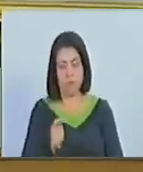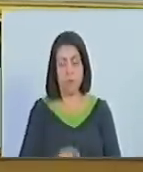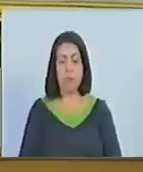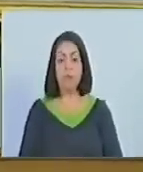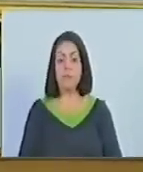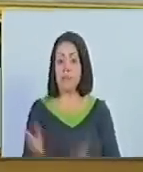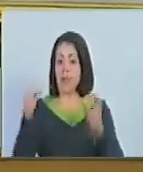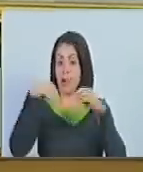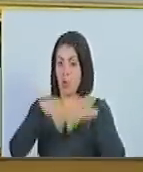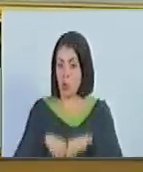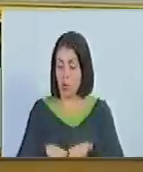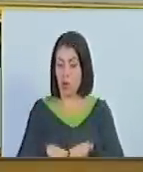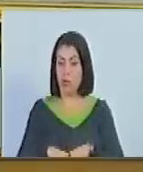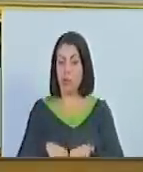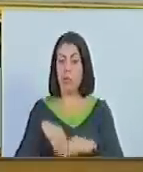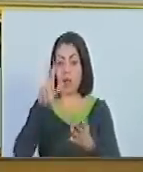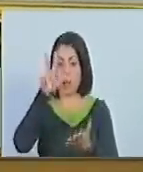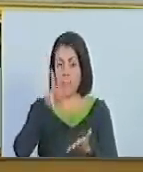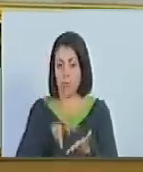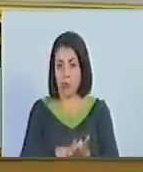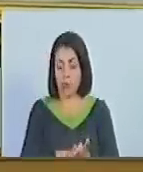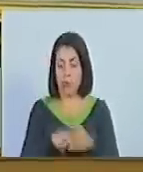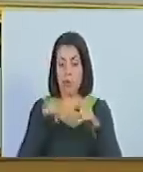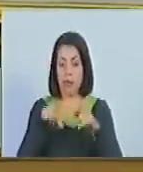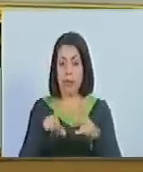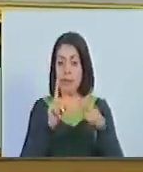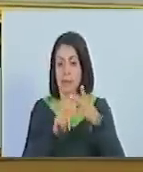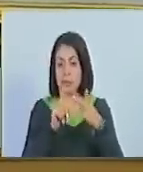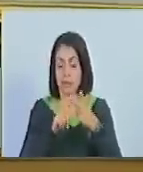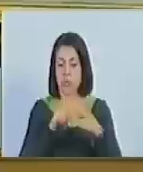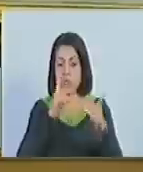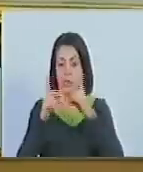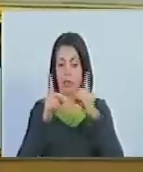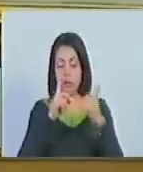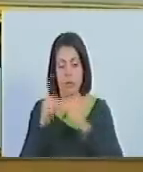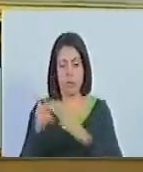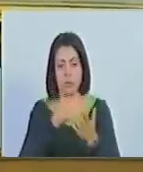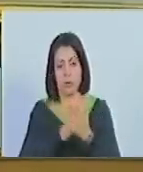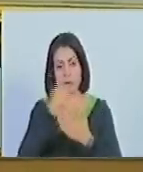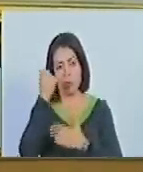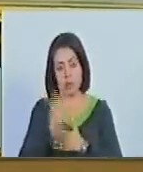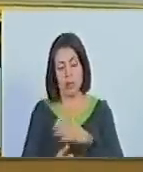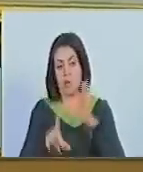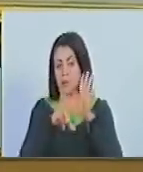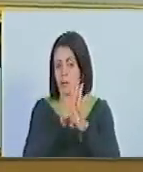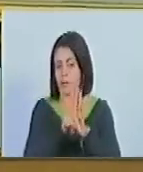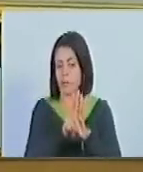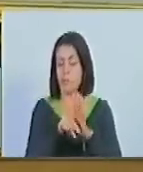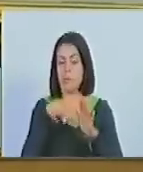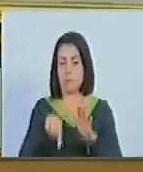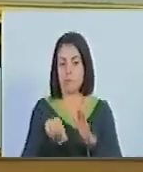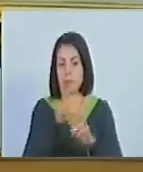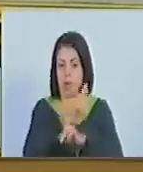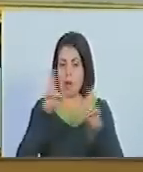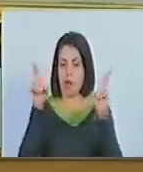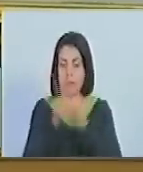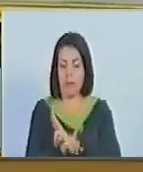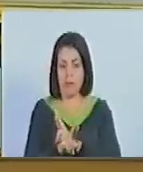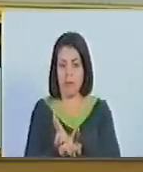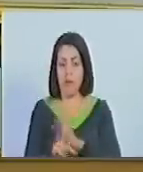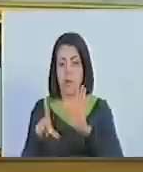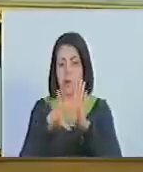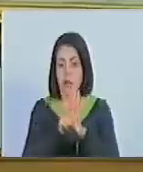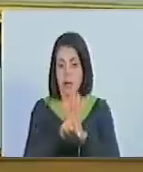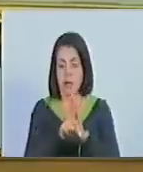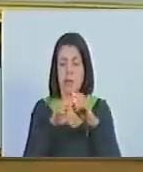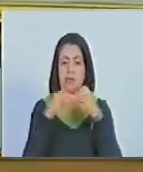que estén de acuerdo con aprobar la segunda discusión del proyecto de ley orgánica de reforma de la